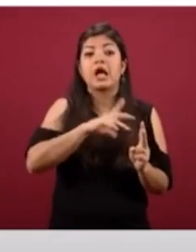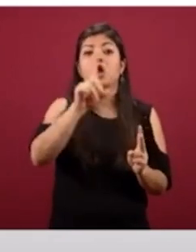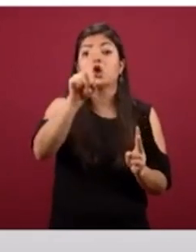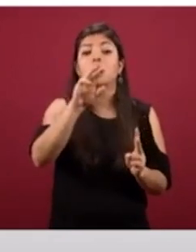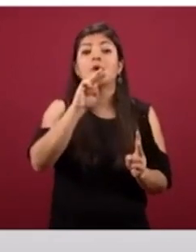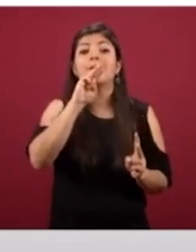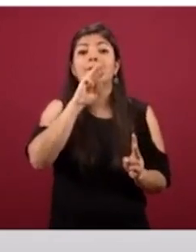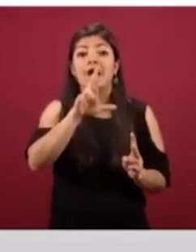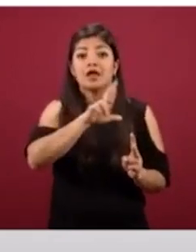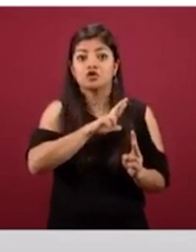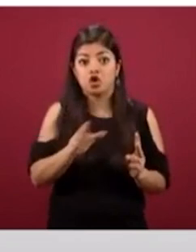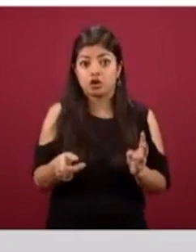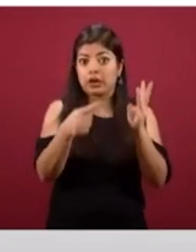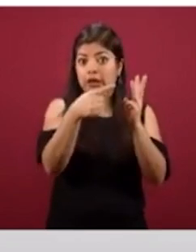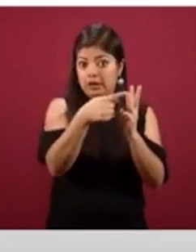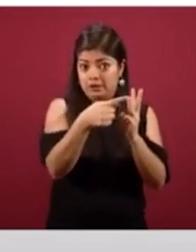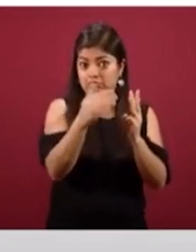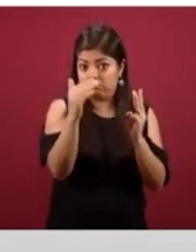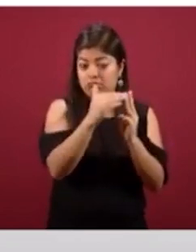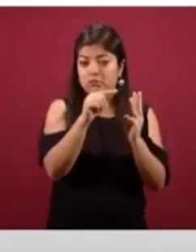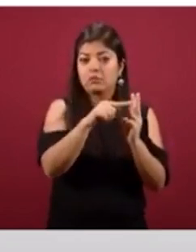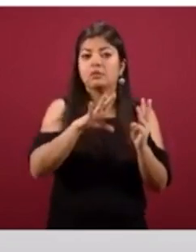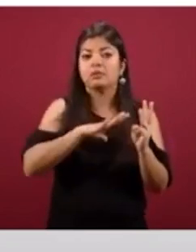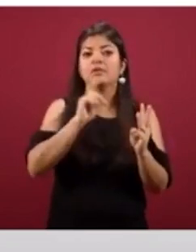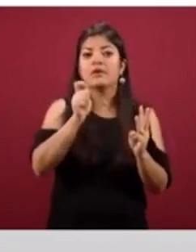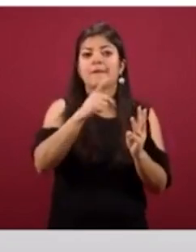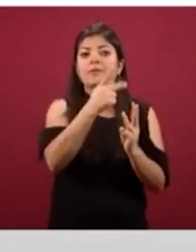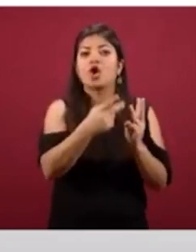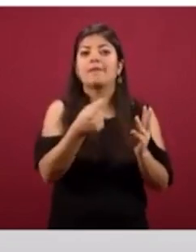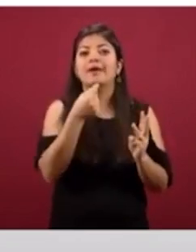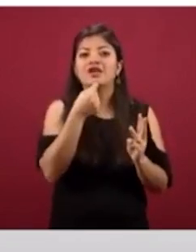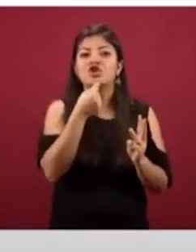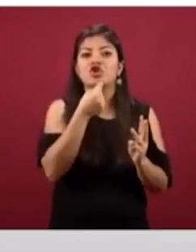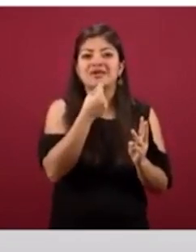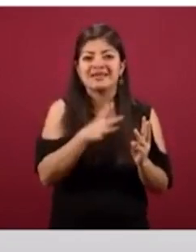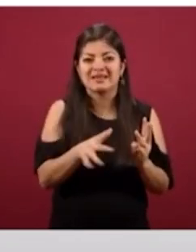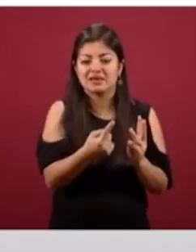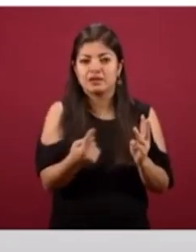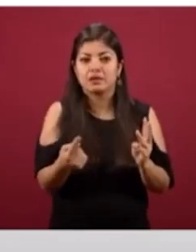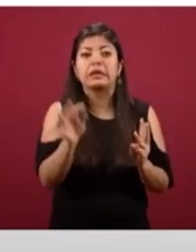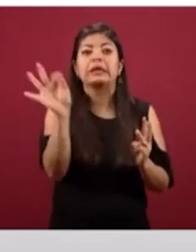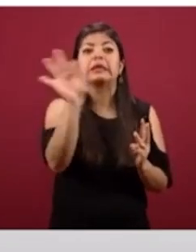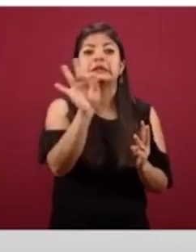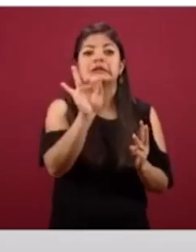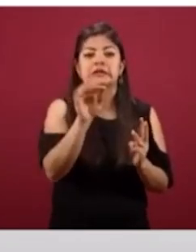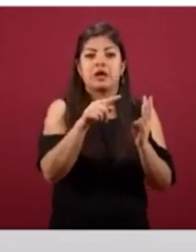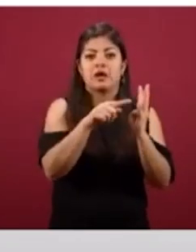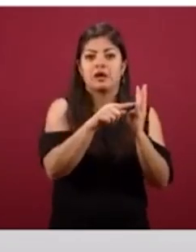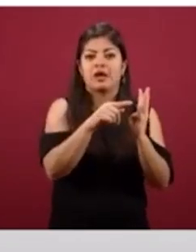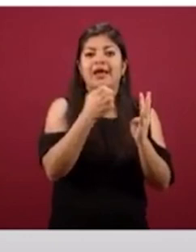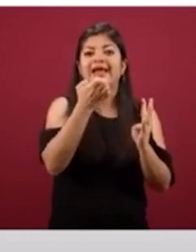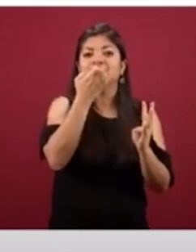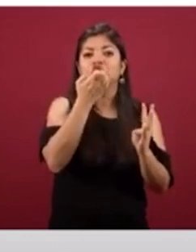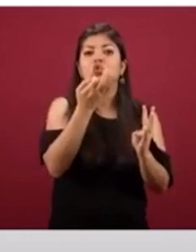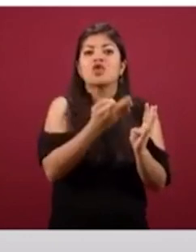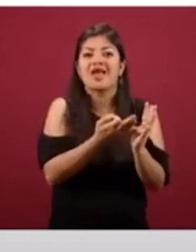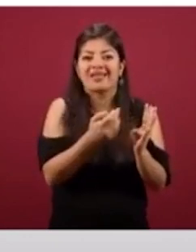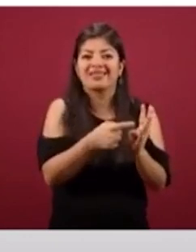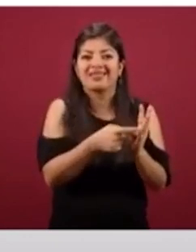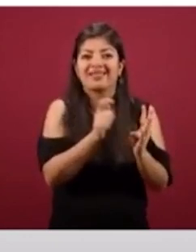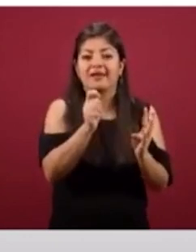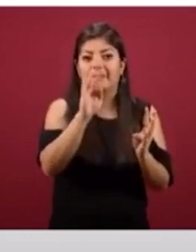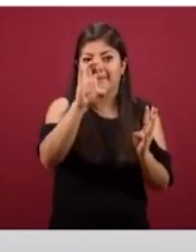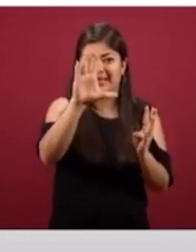soltera que tiene el programa de niños y niñas y quizás un estudiante becado de los niños que están ahí.